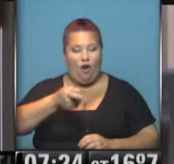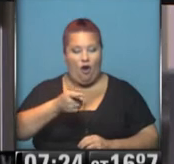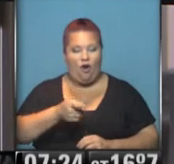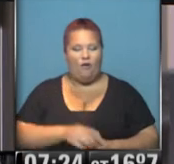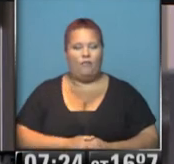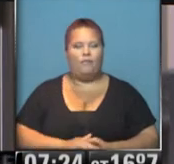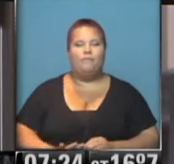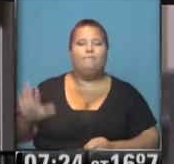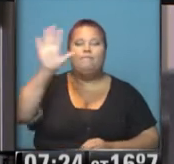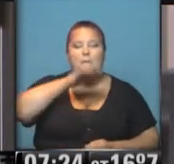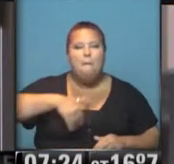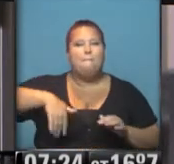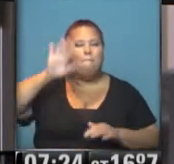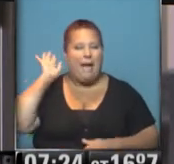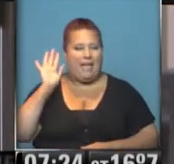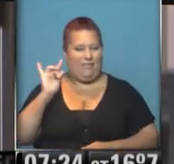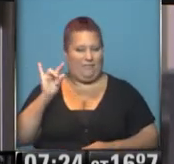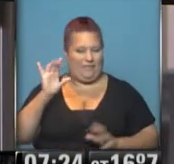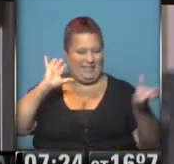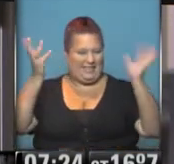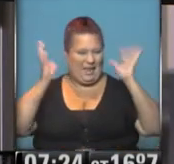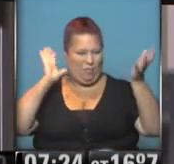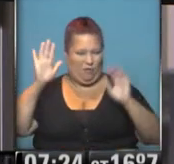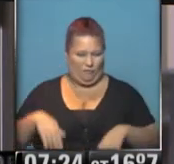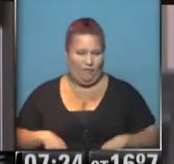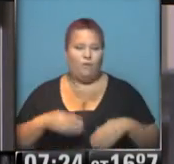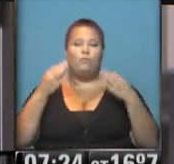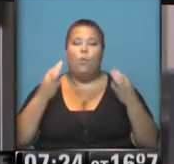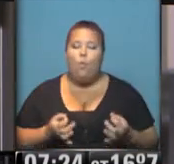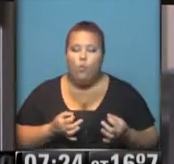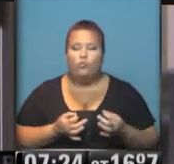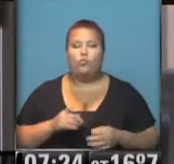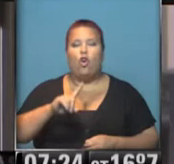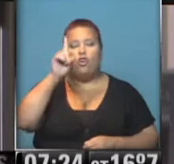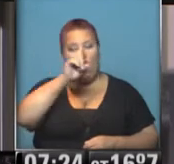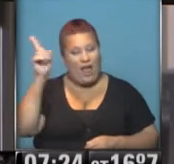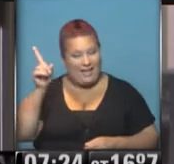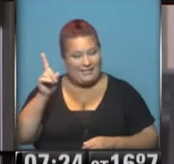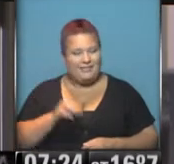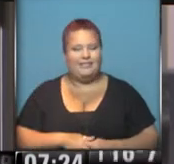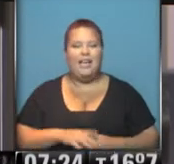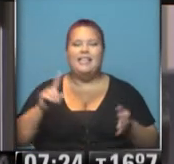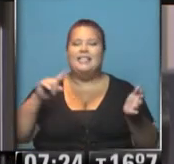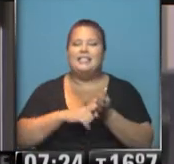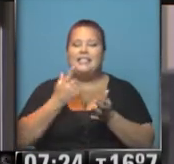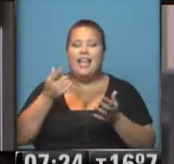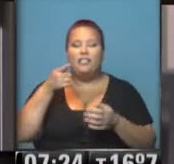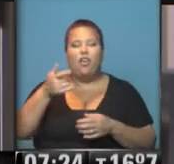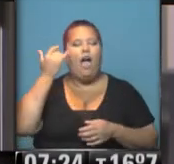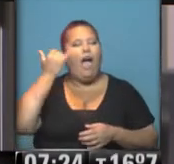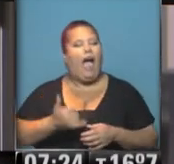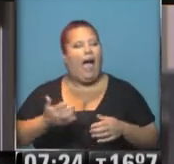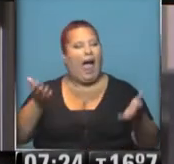la zona donde más complicado está el tiempo, es que justamente en el noreste y zona central al aire hay